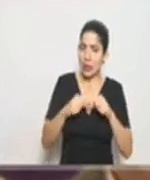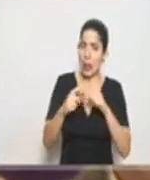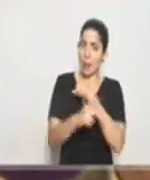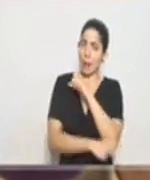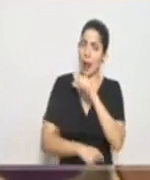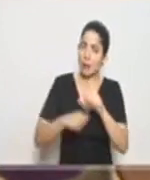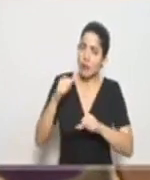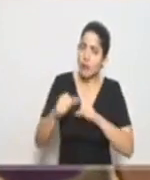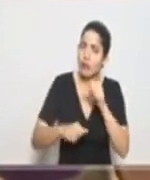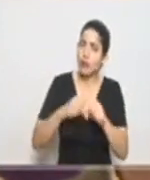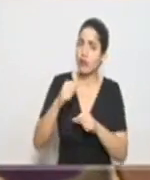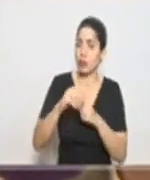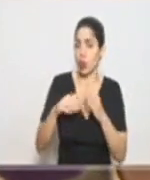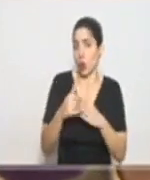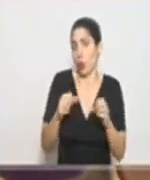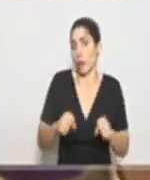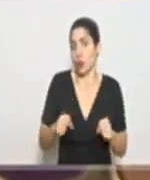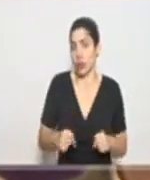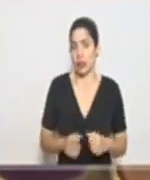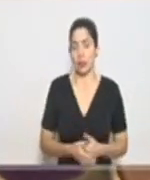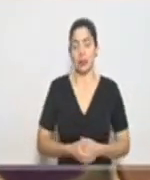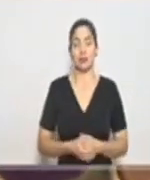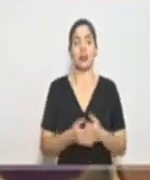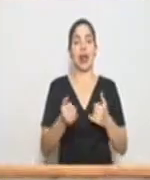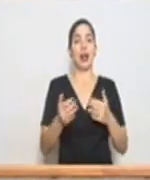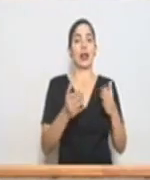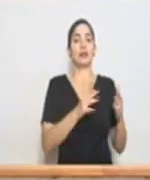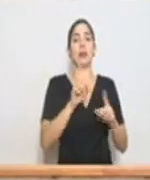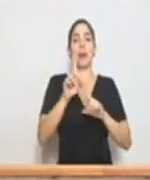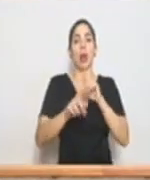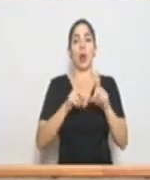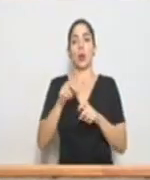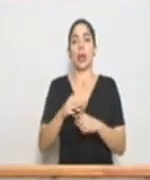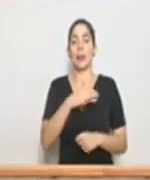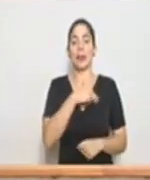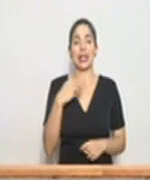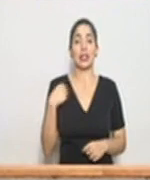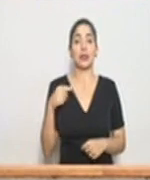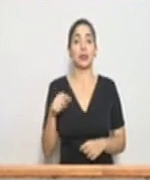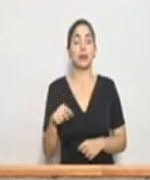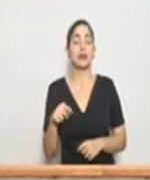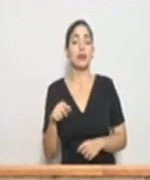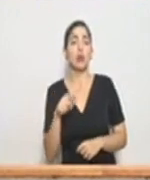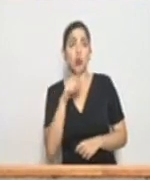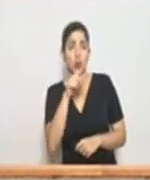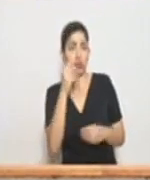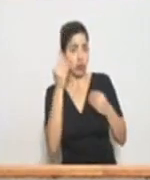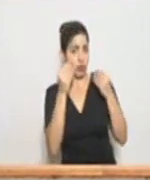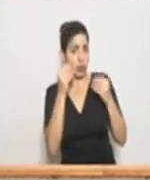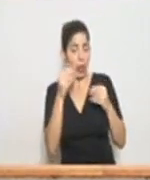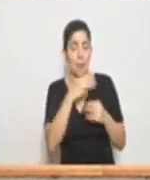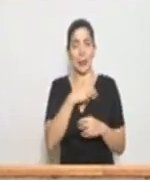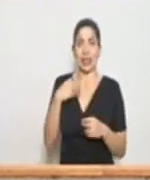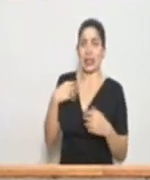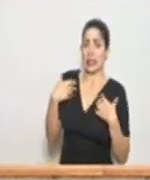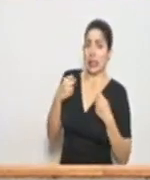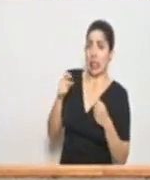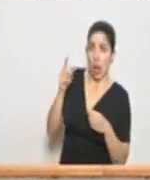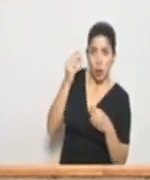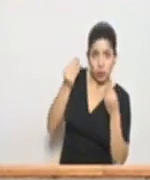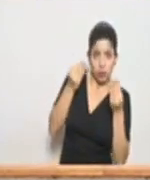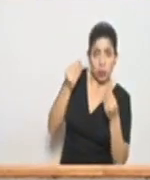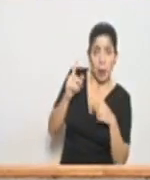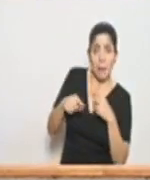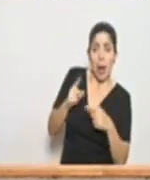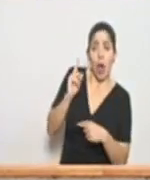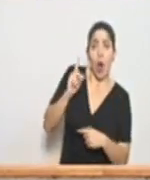país en la medida de lo posible. Continuamos con las consultas. Señor ministro, ¿valora también el Ministerio de Salud emitir alguna